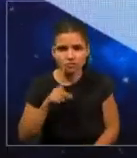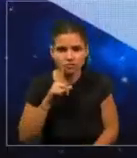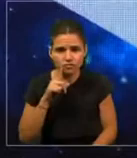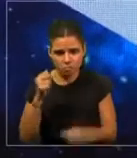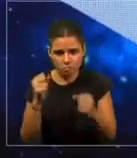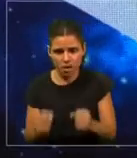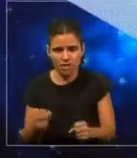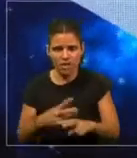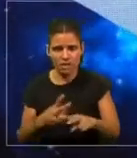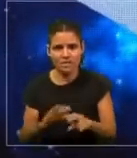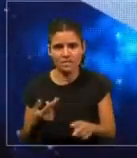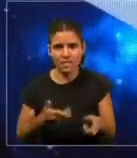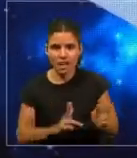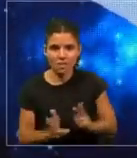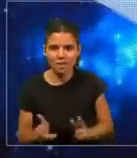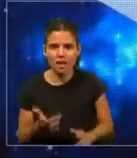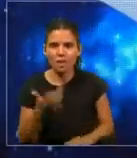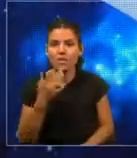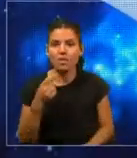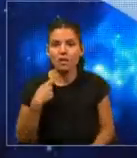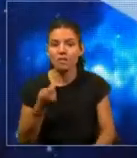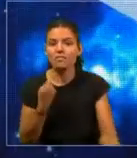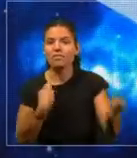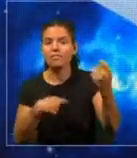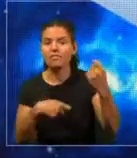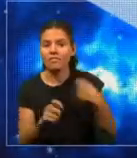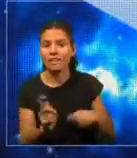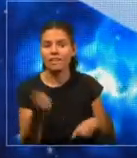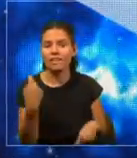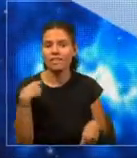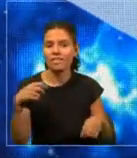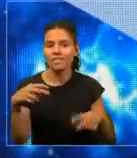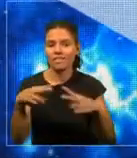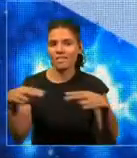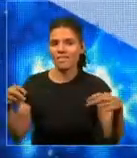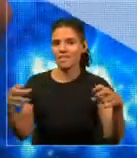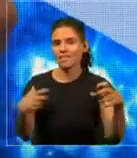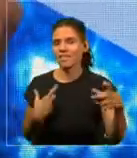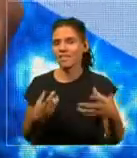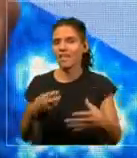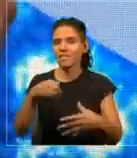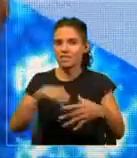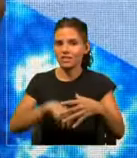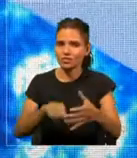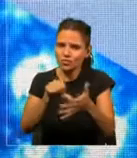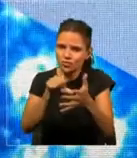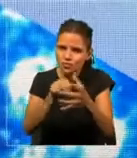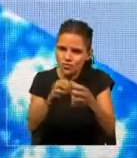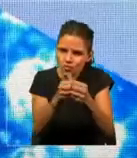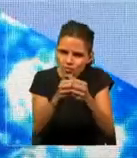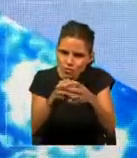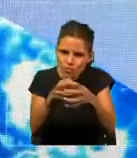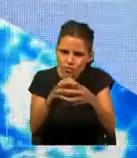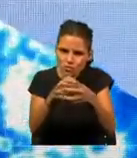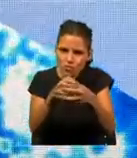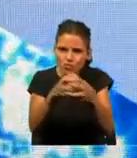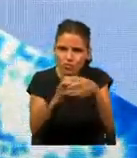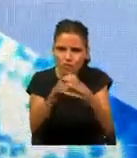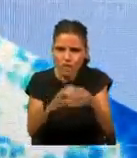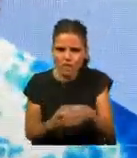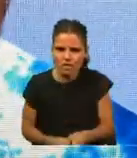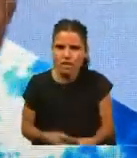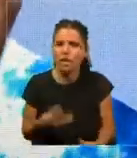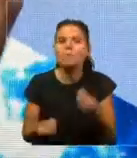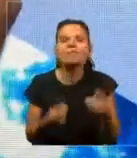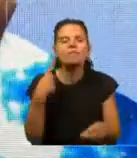Porque vende reactores nucleares a otro lugar. ¿Qué pasaría si ese material termina en manos de